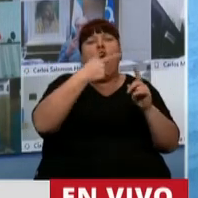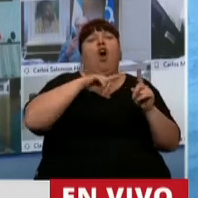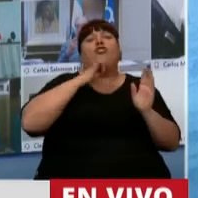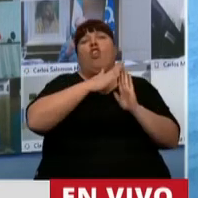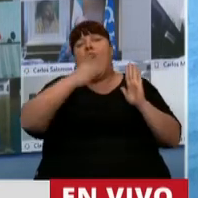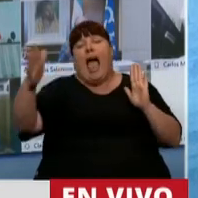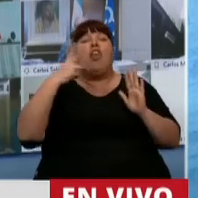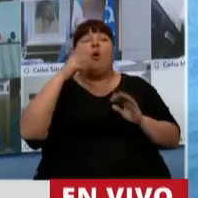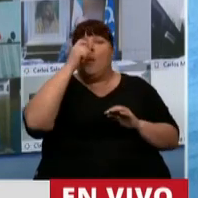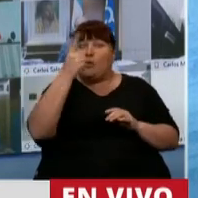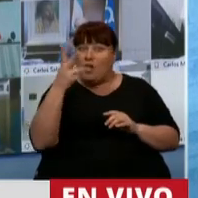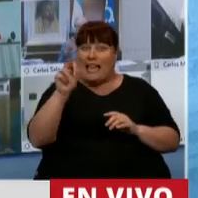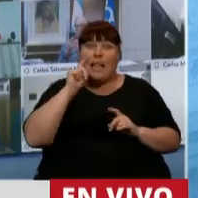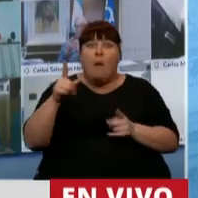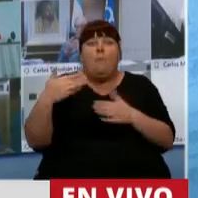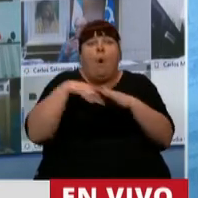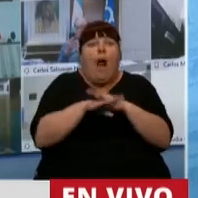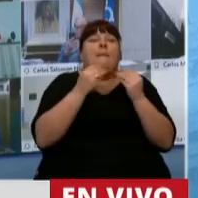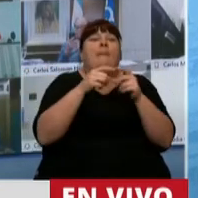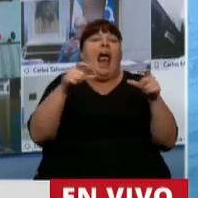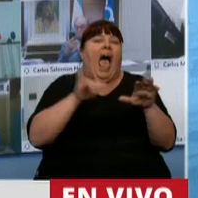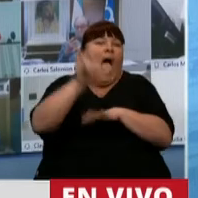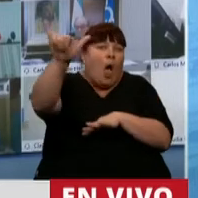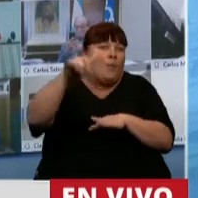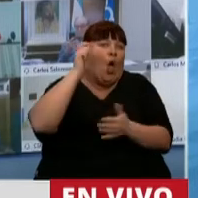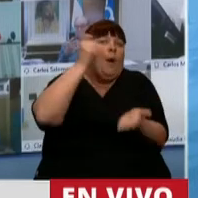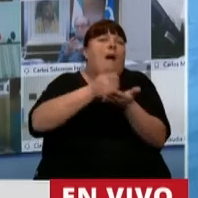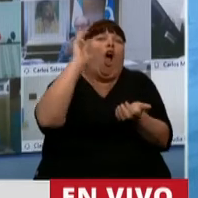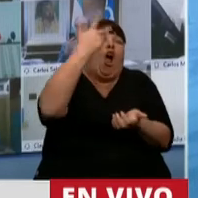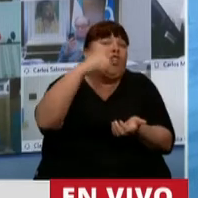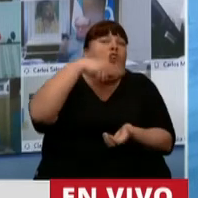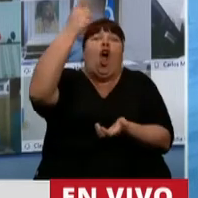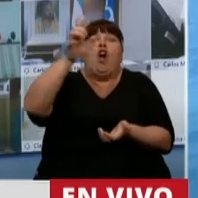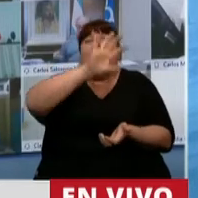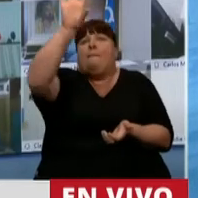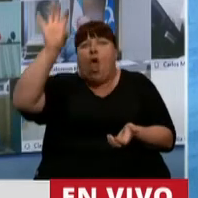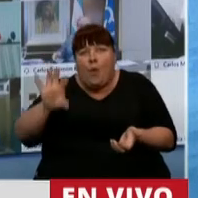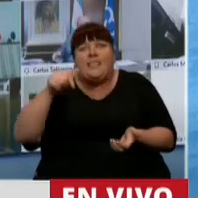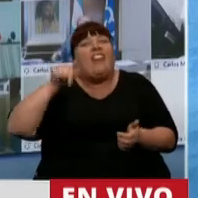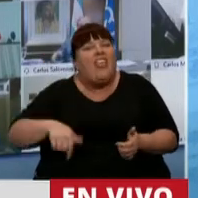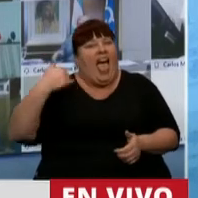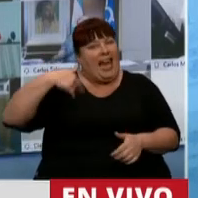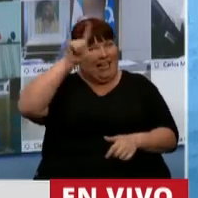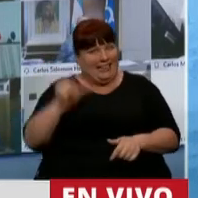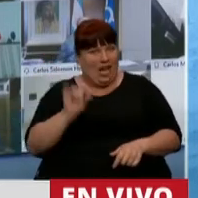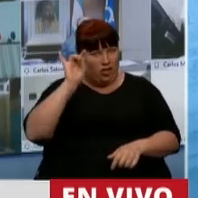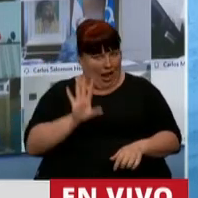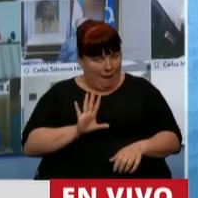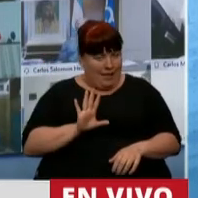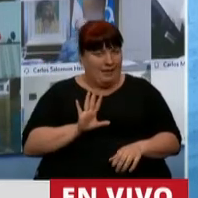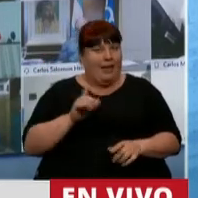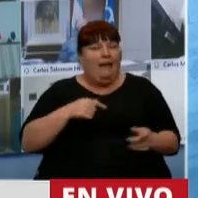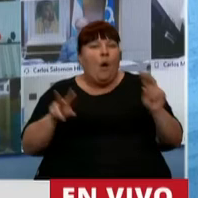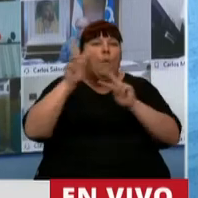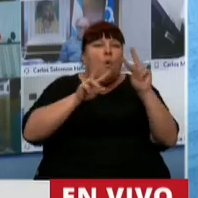del año del 2021 para comprarme un ticket aéreo o pagarme un hotel en otro destino de la Argentina. Estamos